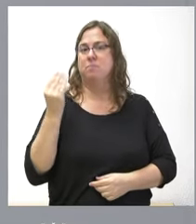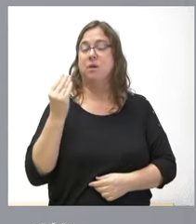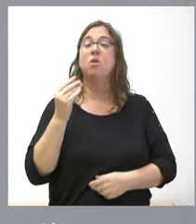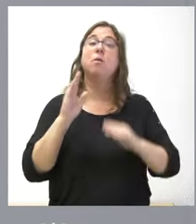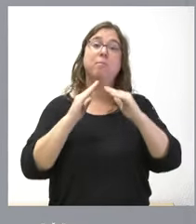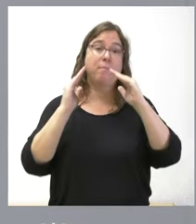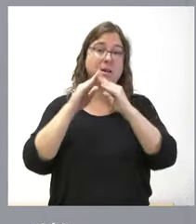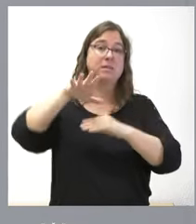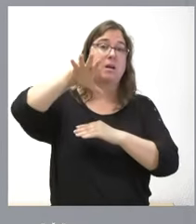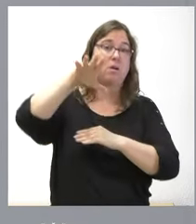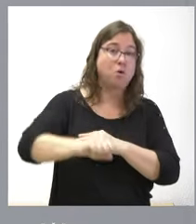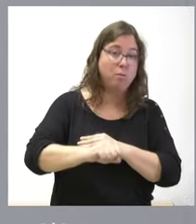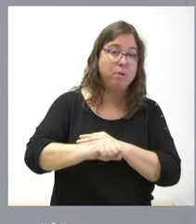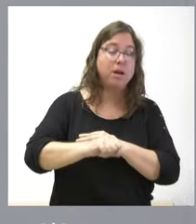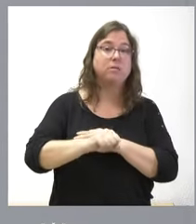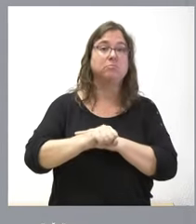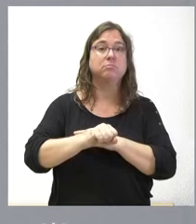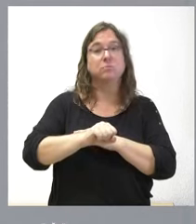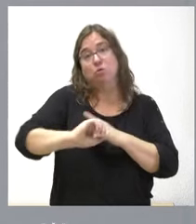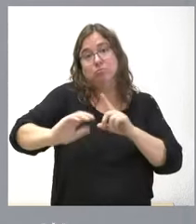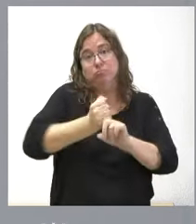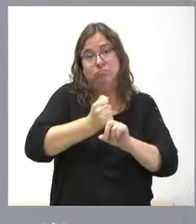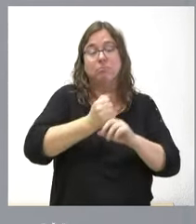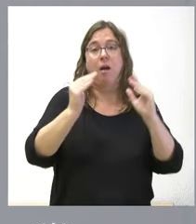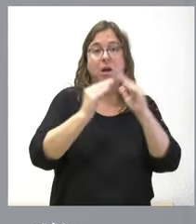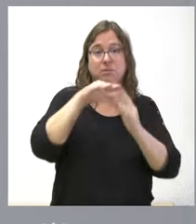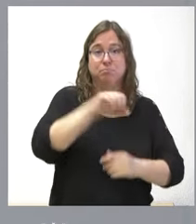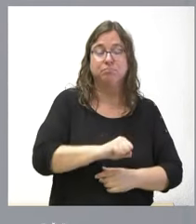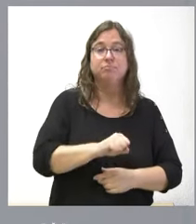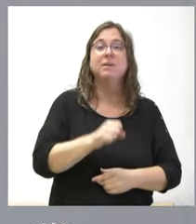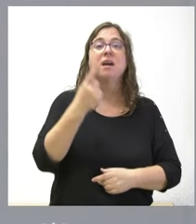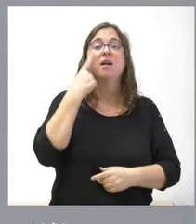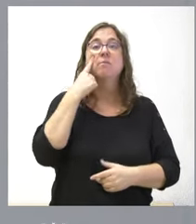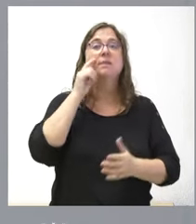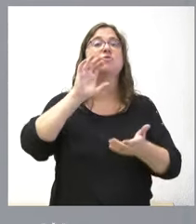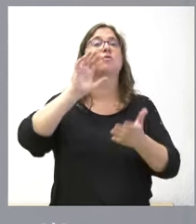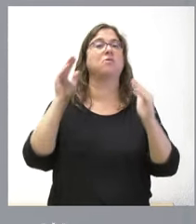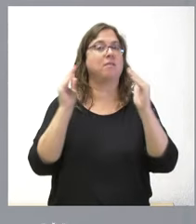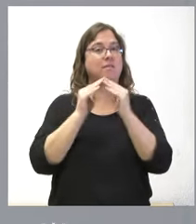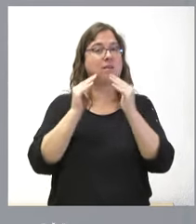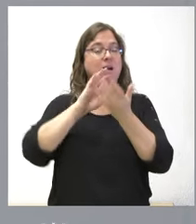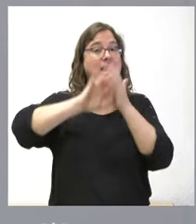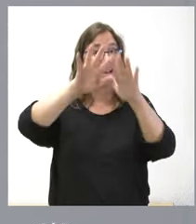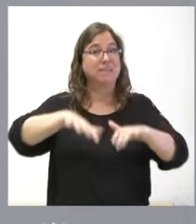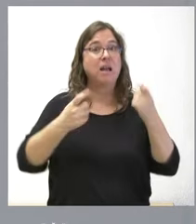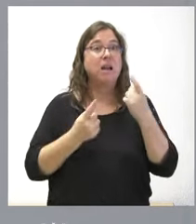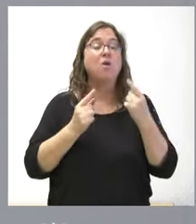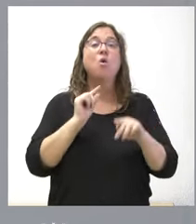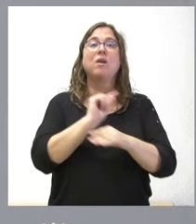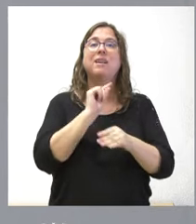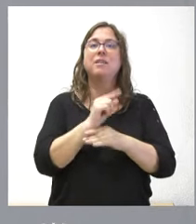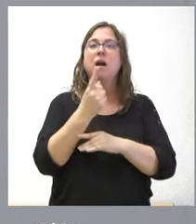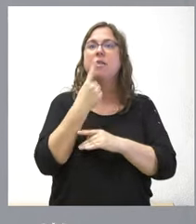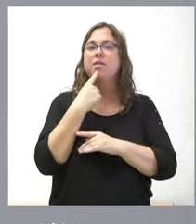la adquisición de vivienda Ahora han visto ustedes que en las Cortes de Castilla y hay incluso partidos políticos que critican que en Castilla y León hemos bajado mucho los